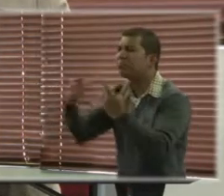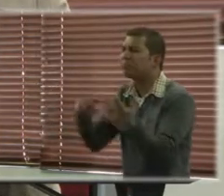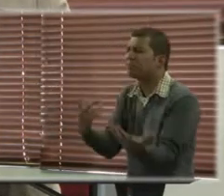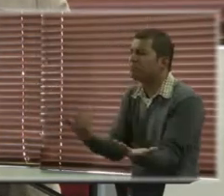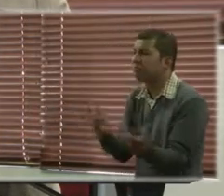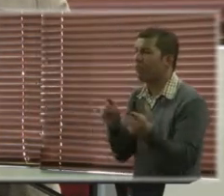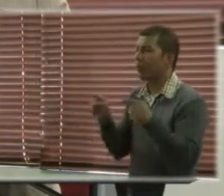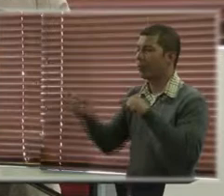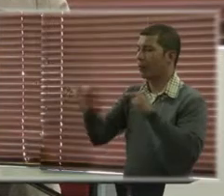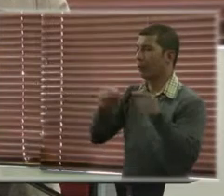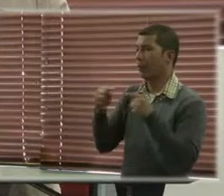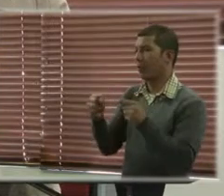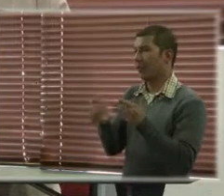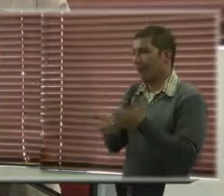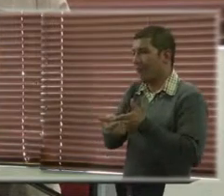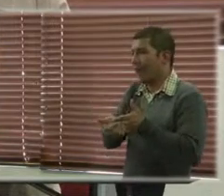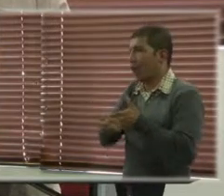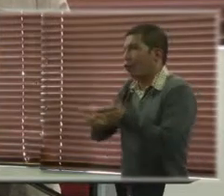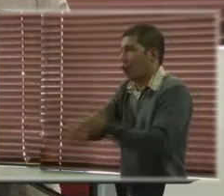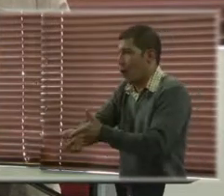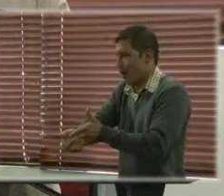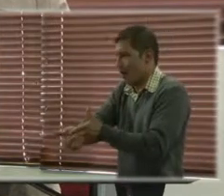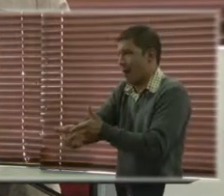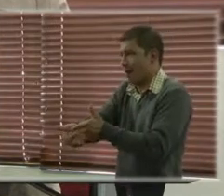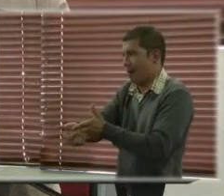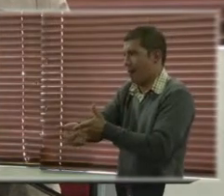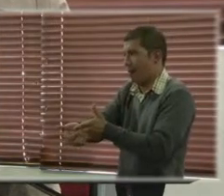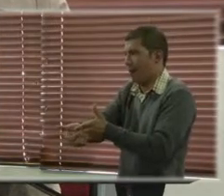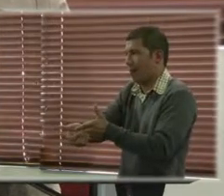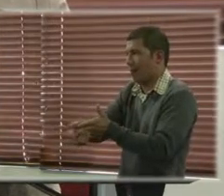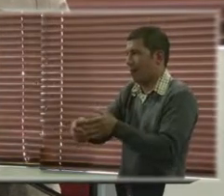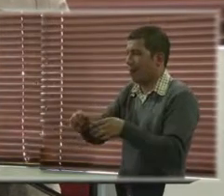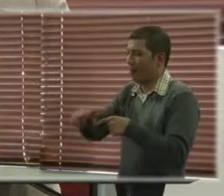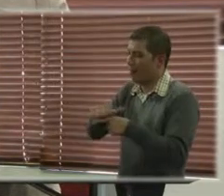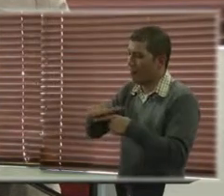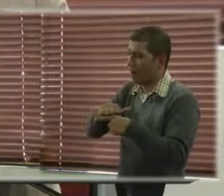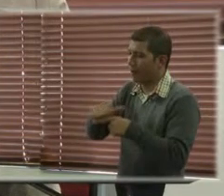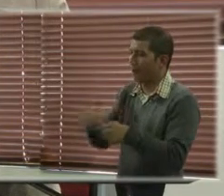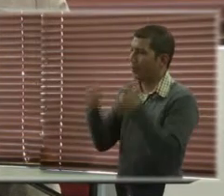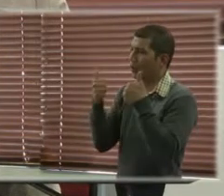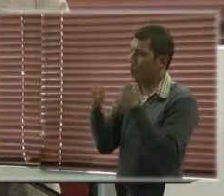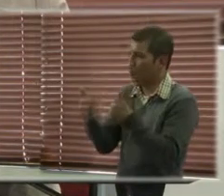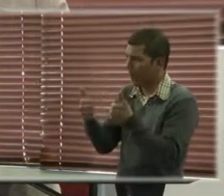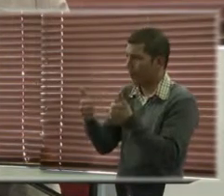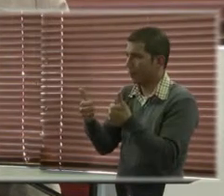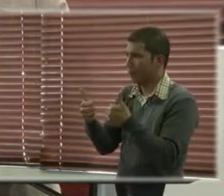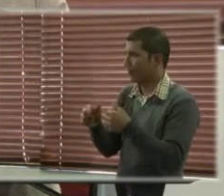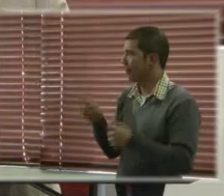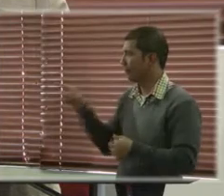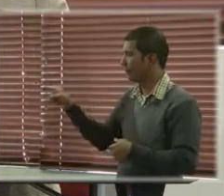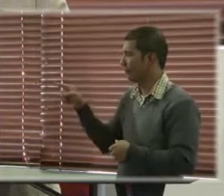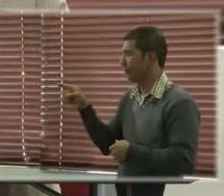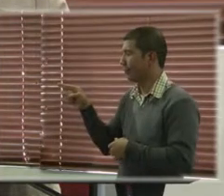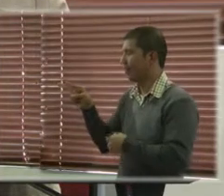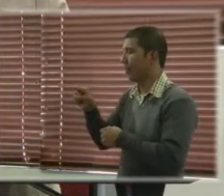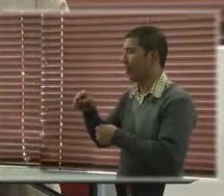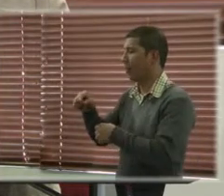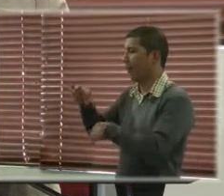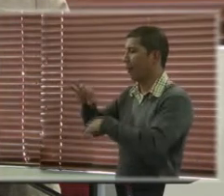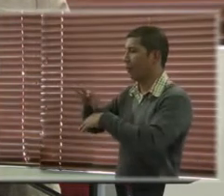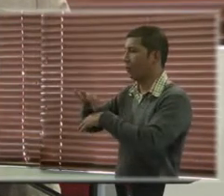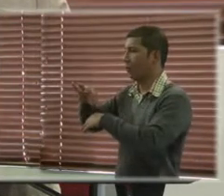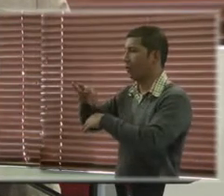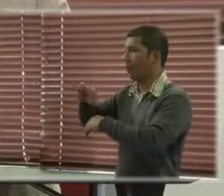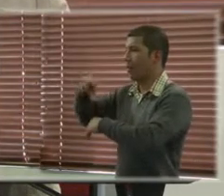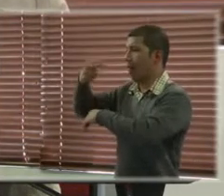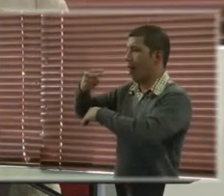discusión sobre el tema de la metodología de Buenas Prácticas y de Making it Work que está promocionando Handicap y que promueven el mundo.